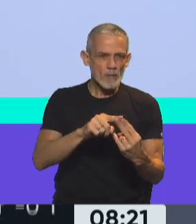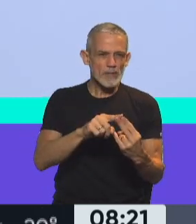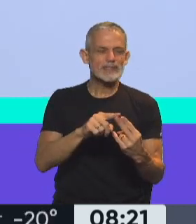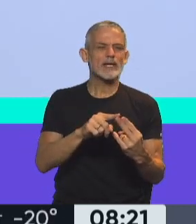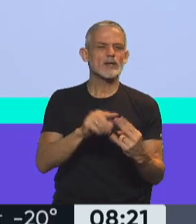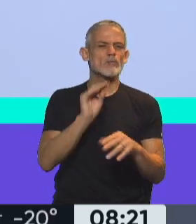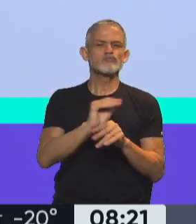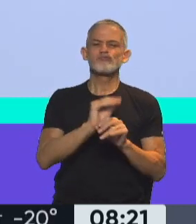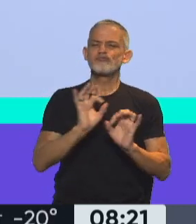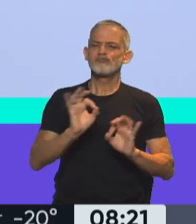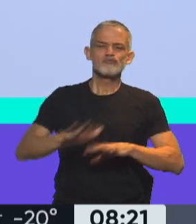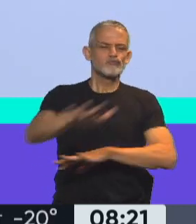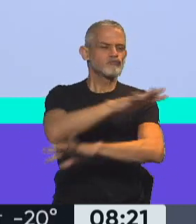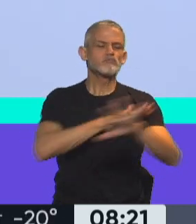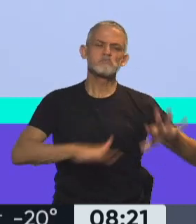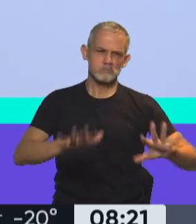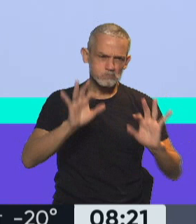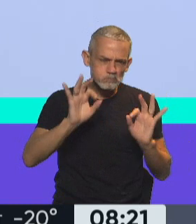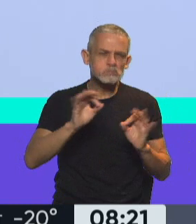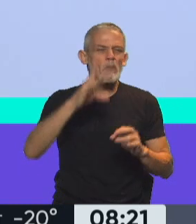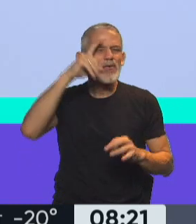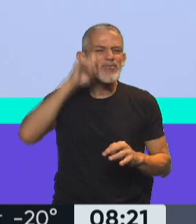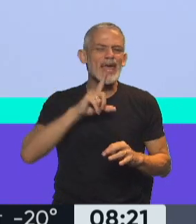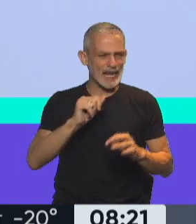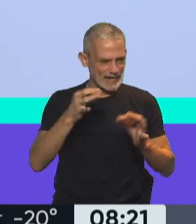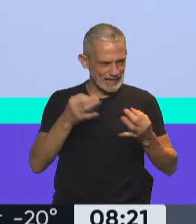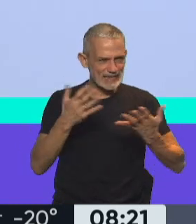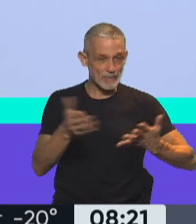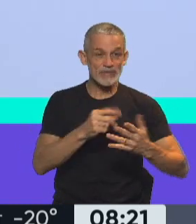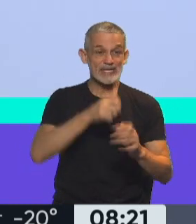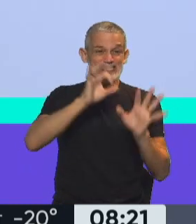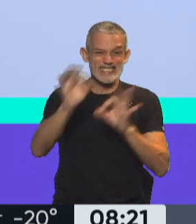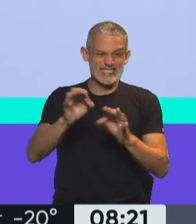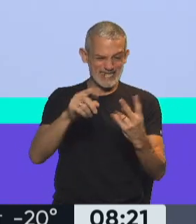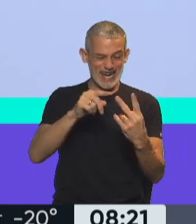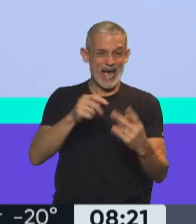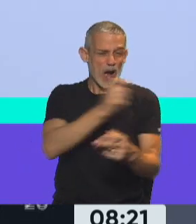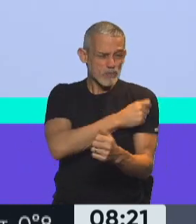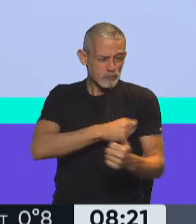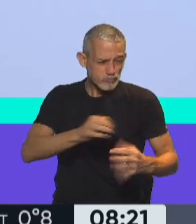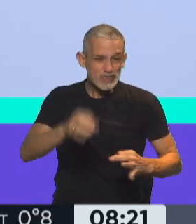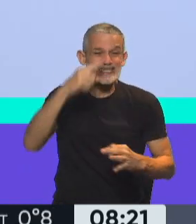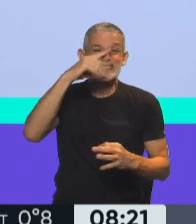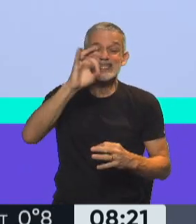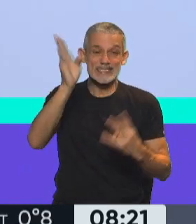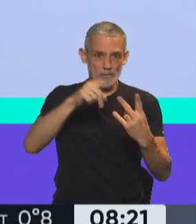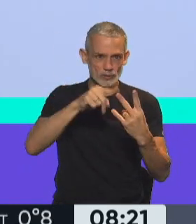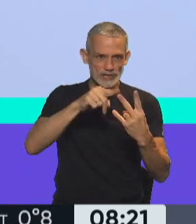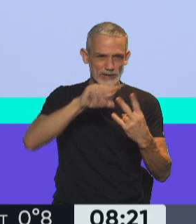de cobertura es significativo para la variante delta y cuando uno llega al 70% con la segunda dosis,